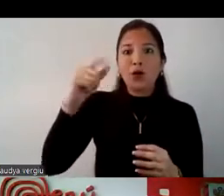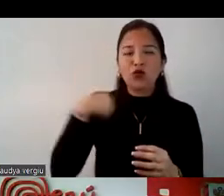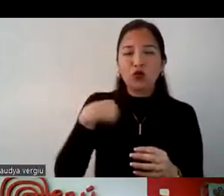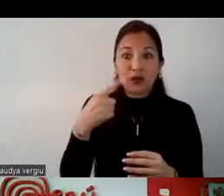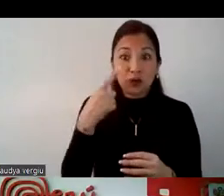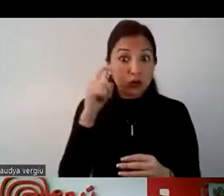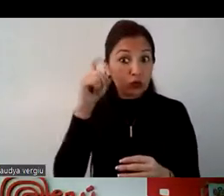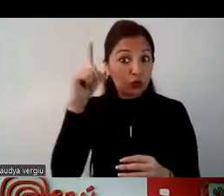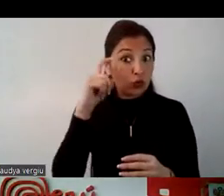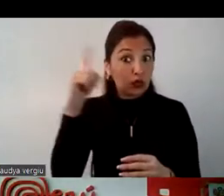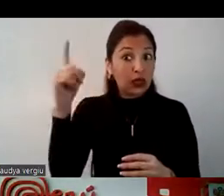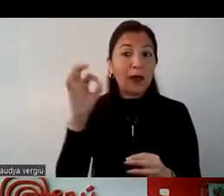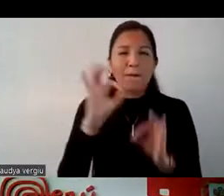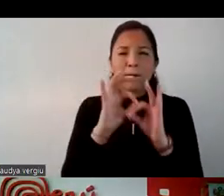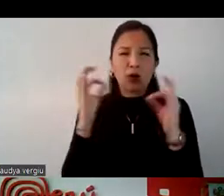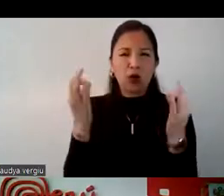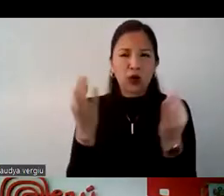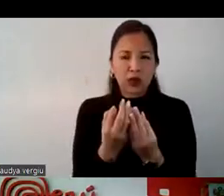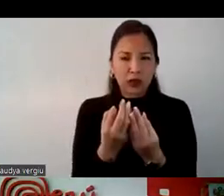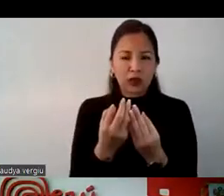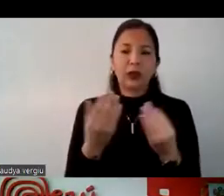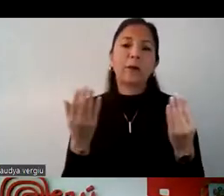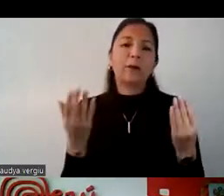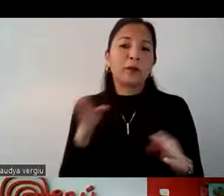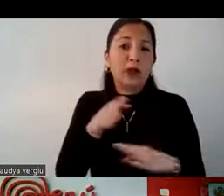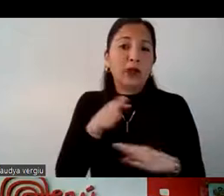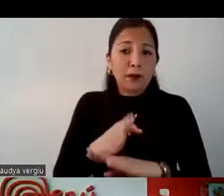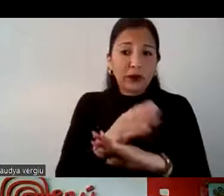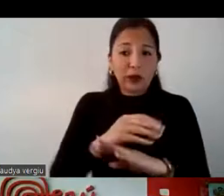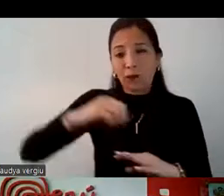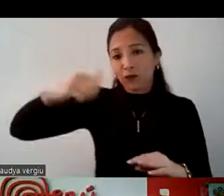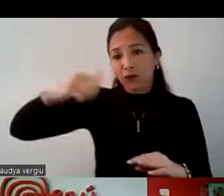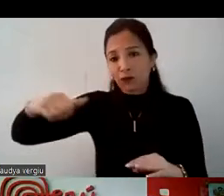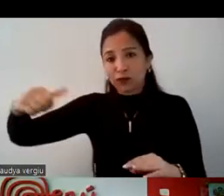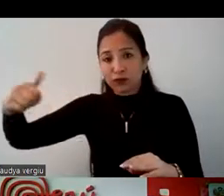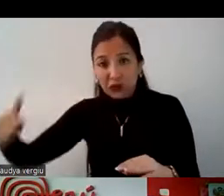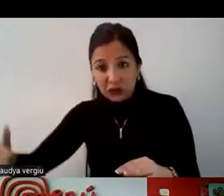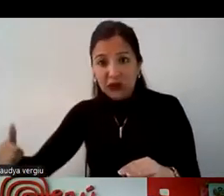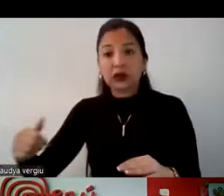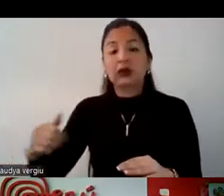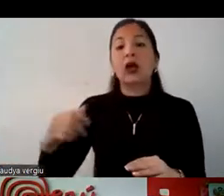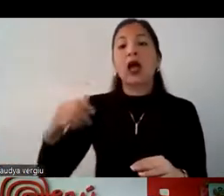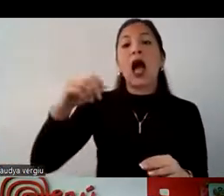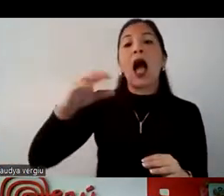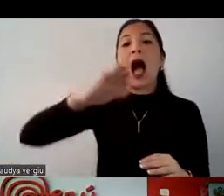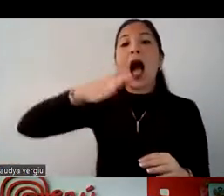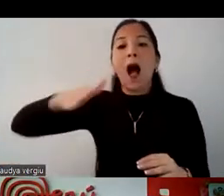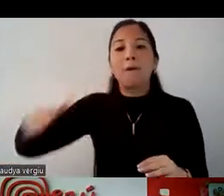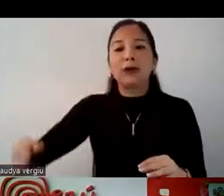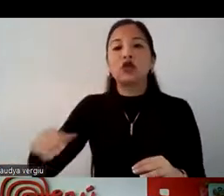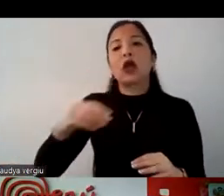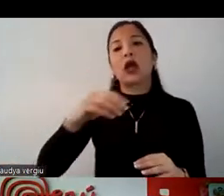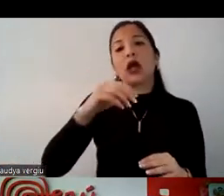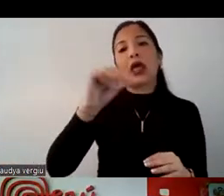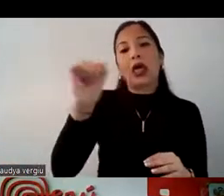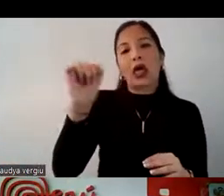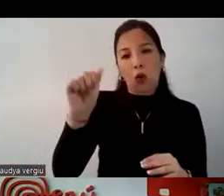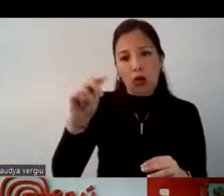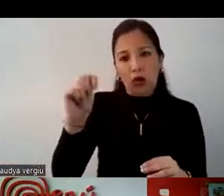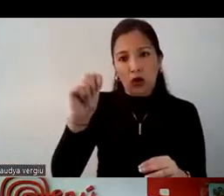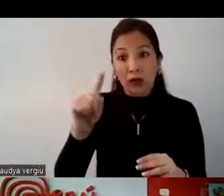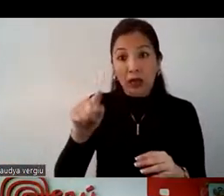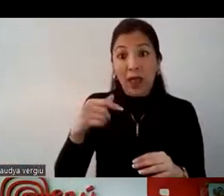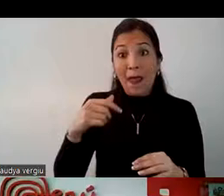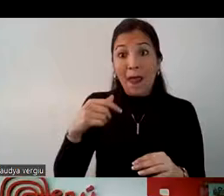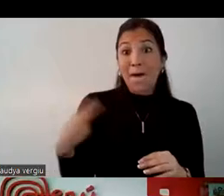muy en cuenta esto. Vamos a empezar con la sierra y la Amazonía de Ecuador. Los feriados, las vacaciones de escuela que